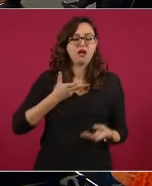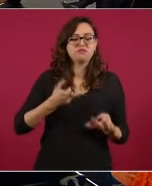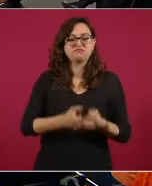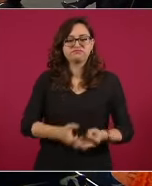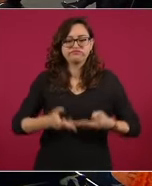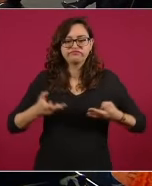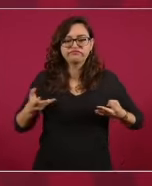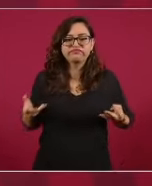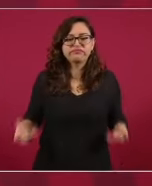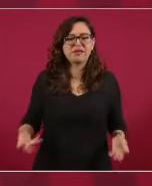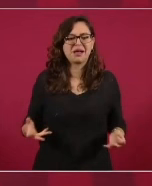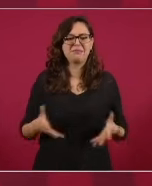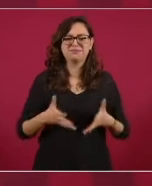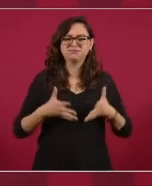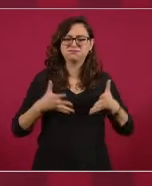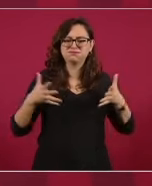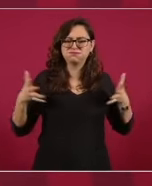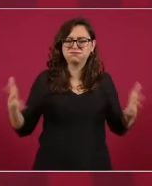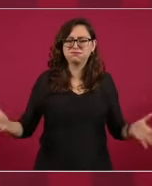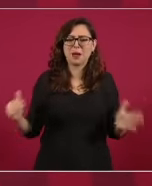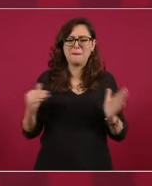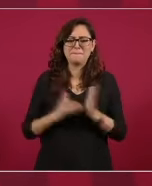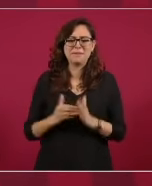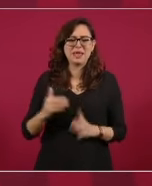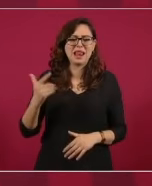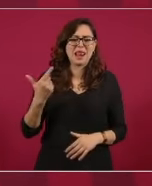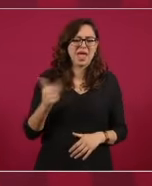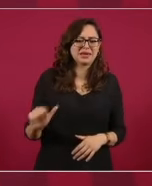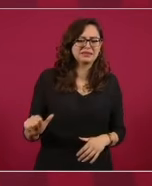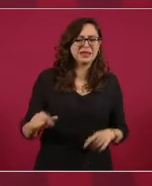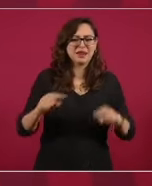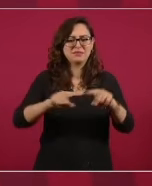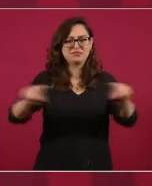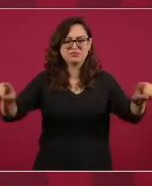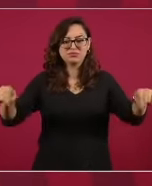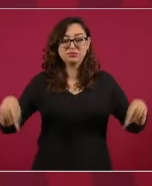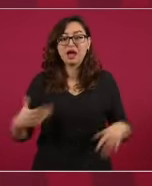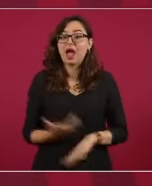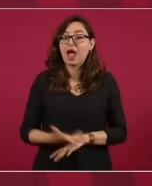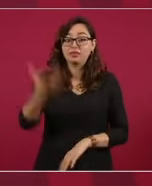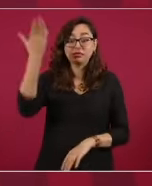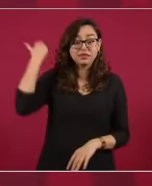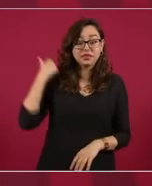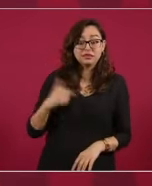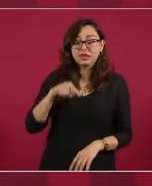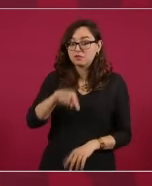las tierras que antes no se podían vender,